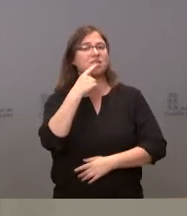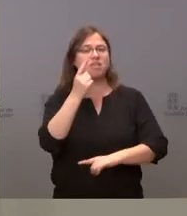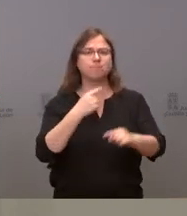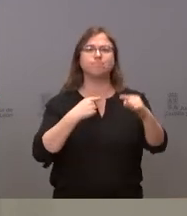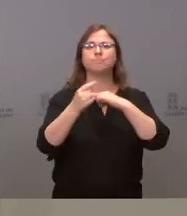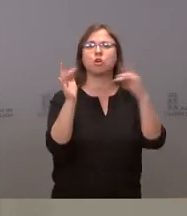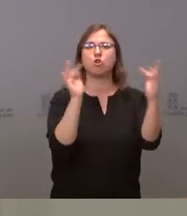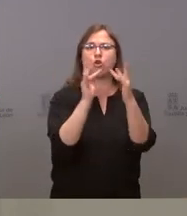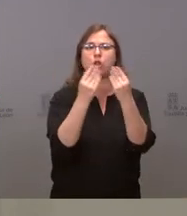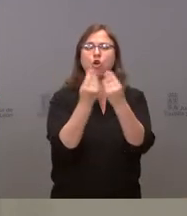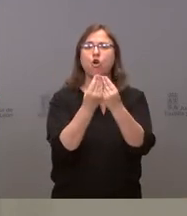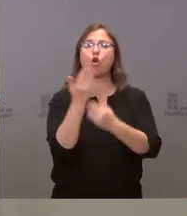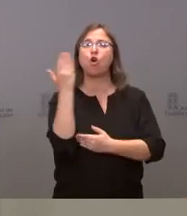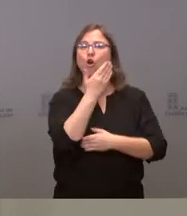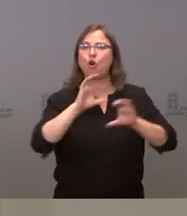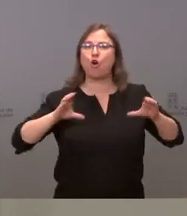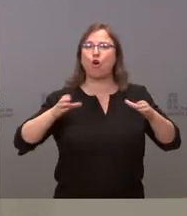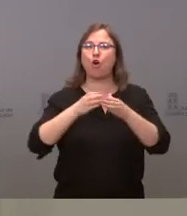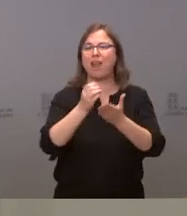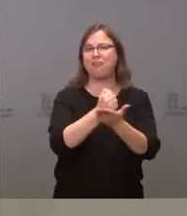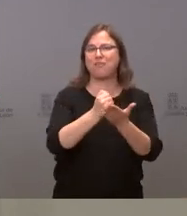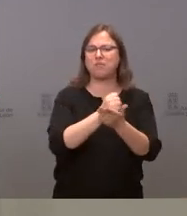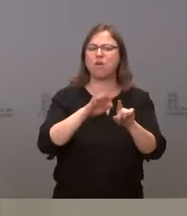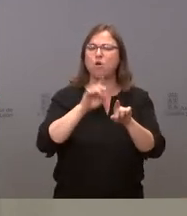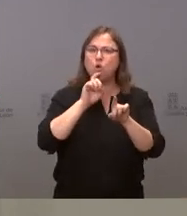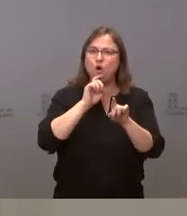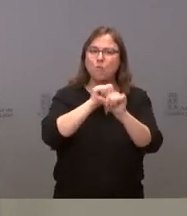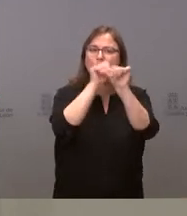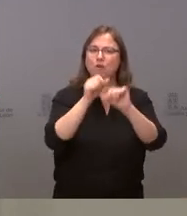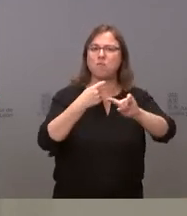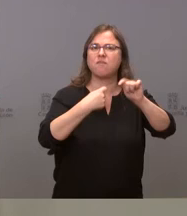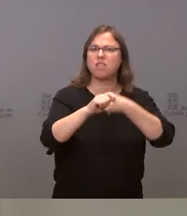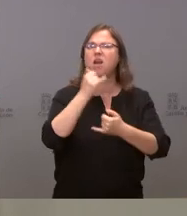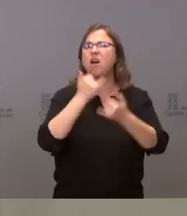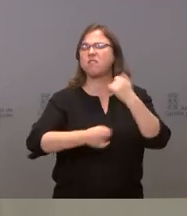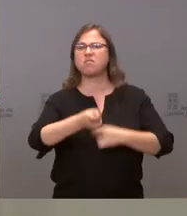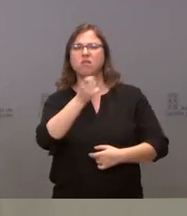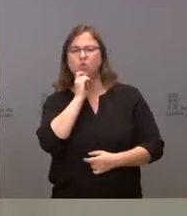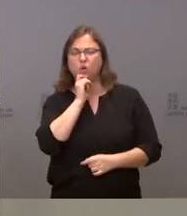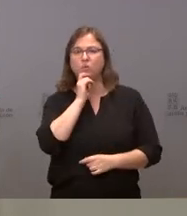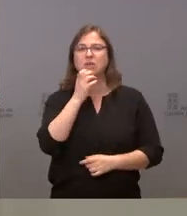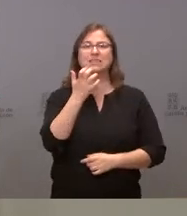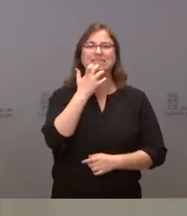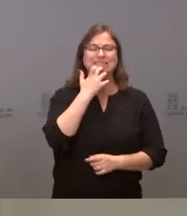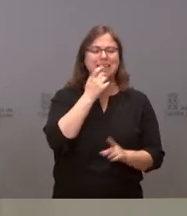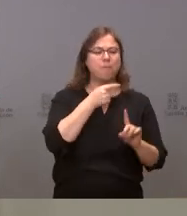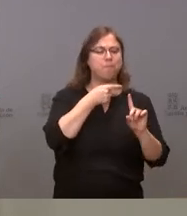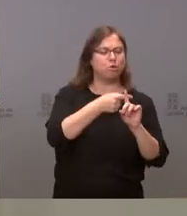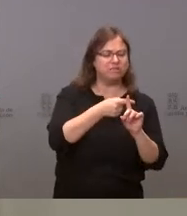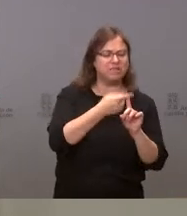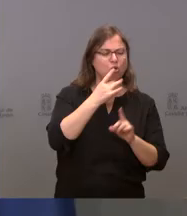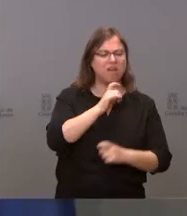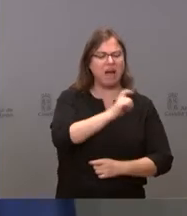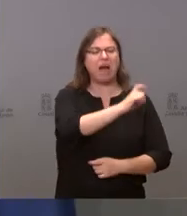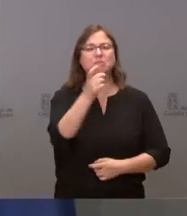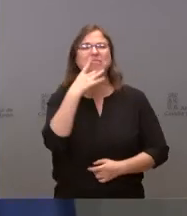el Colegio de Farmacéuticos para ver cómo se articulaba. No sé, finalmente, esto cómo se va a articular. Si uno tiene un positivo, ¿lo comunica a quién o cómo? Gracias.